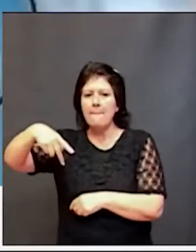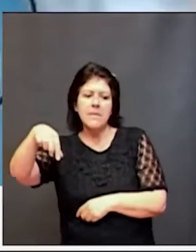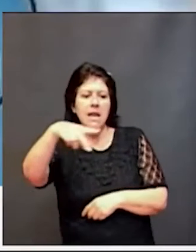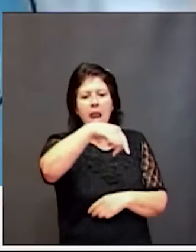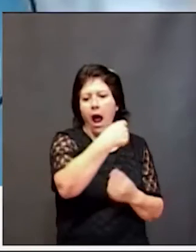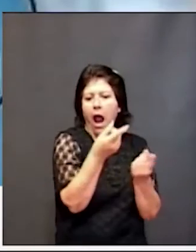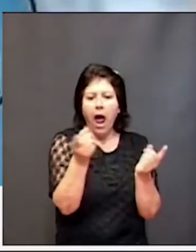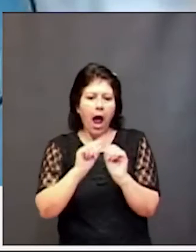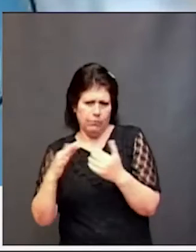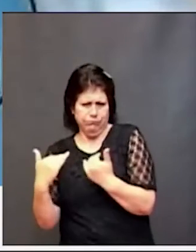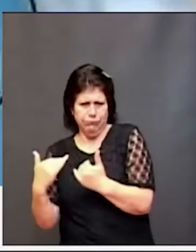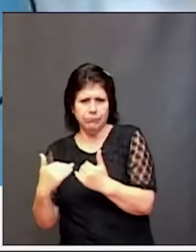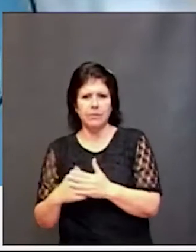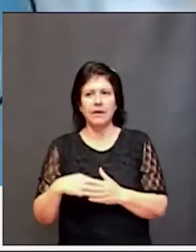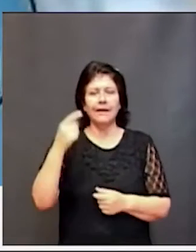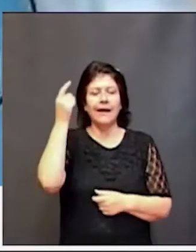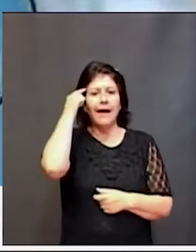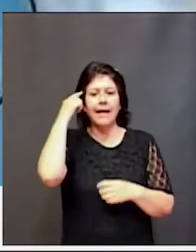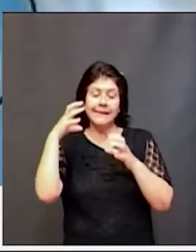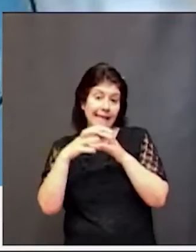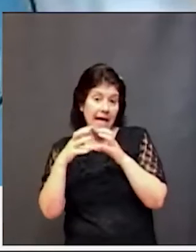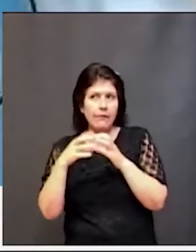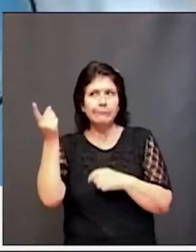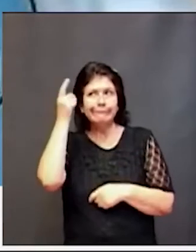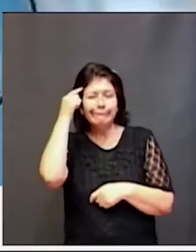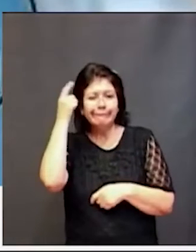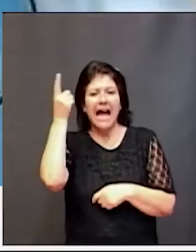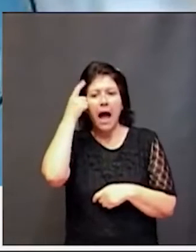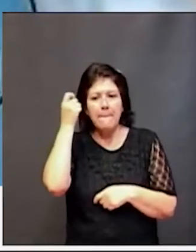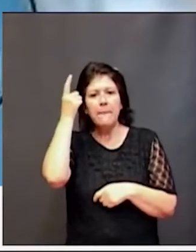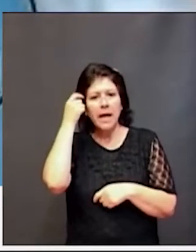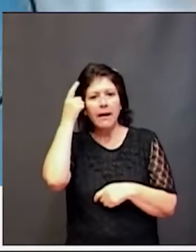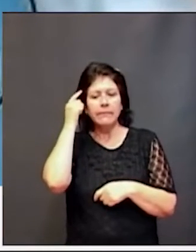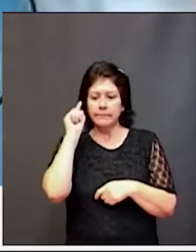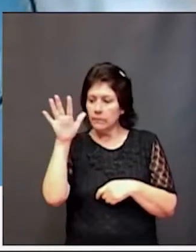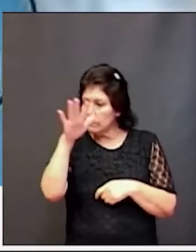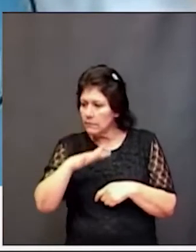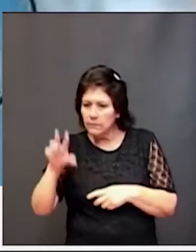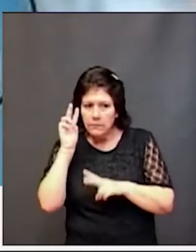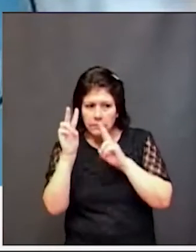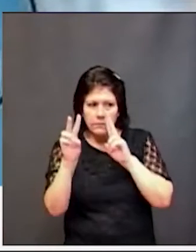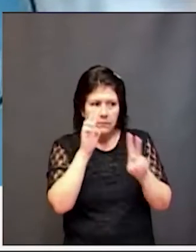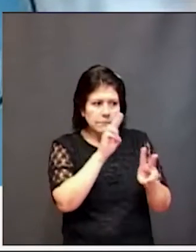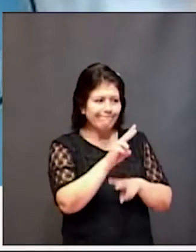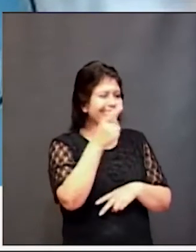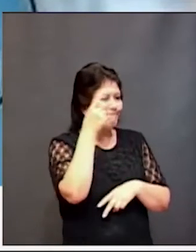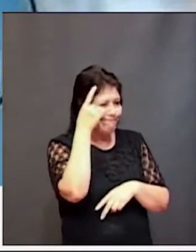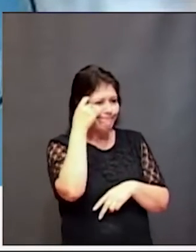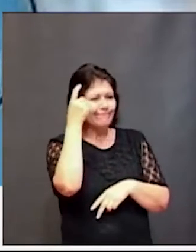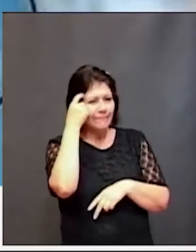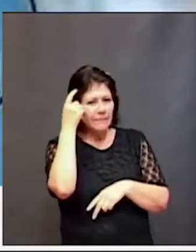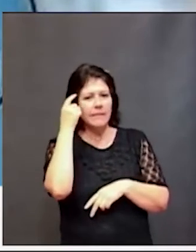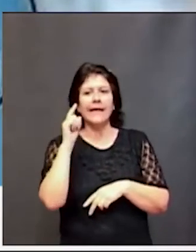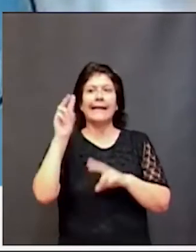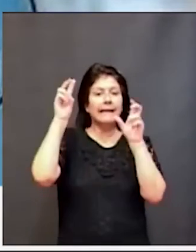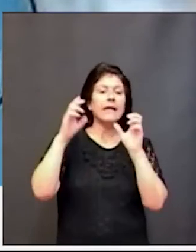etcétera el cerebro es espacial aprende constantemente mirando el espacio el aprendizaje se asocia